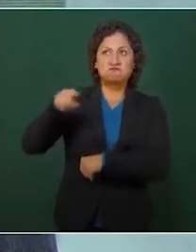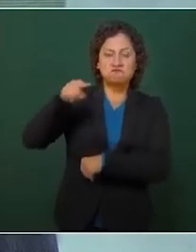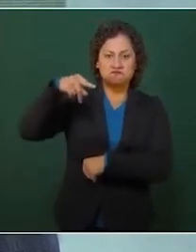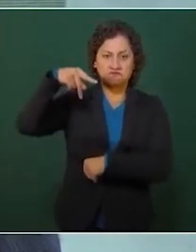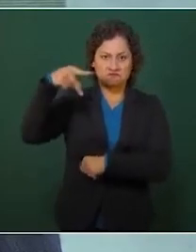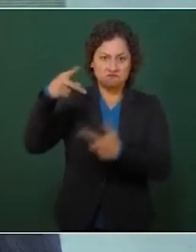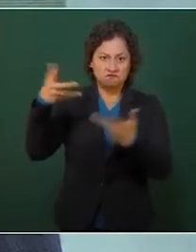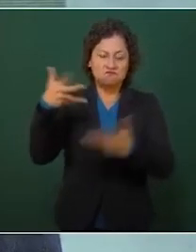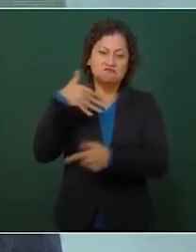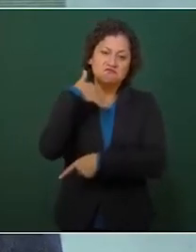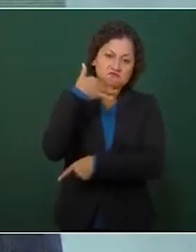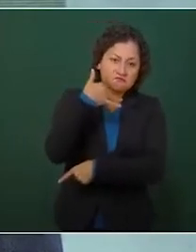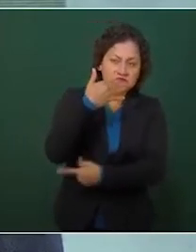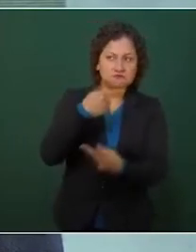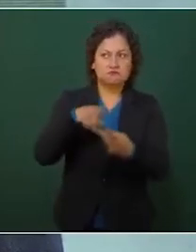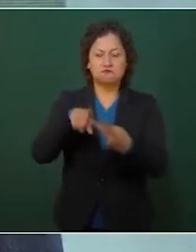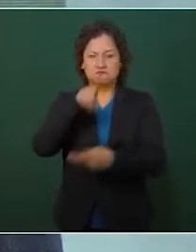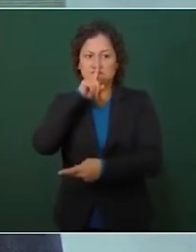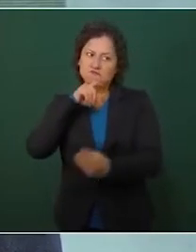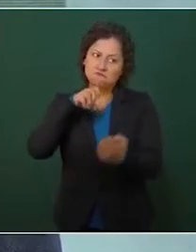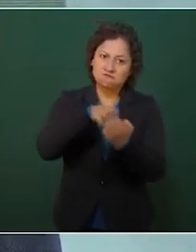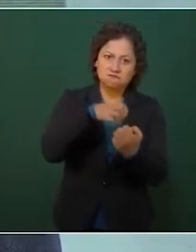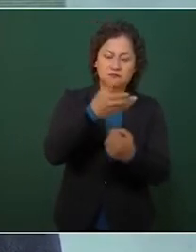del poder político.